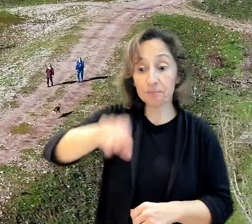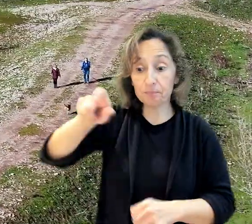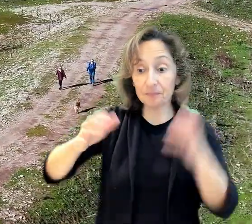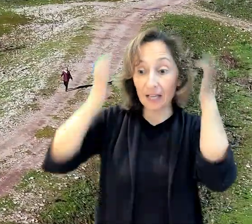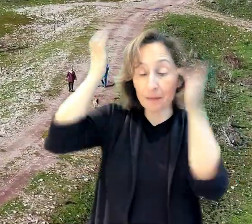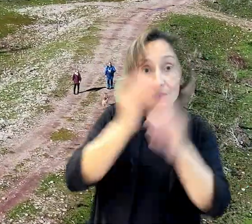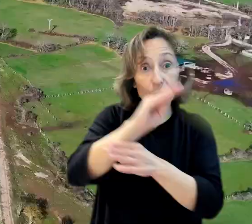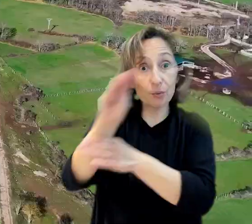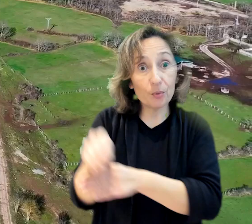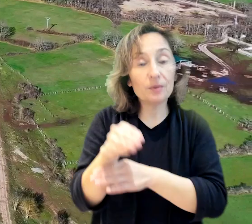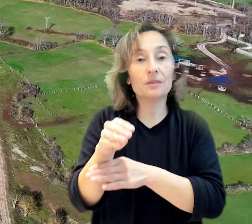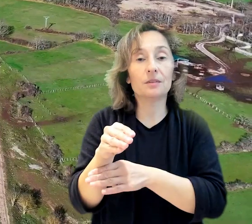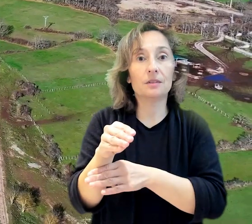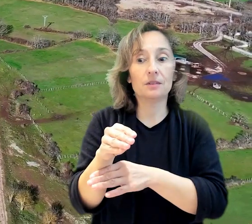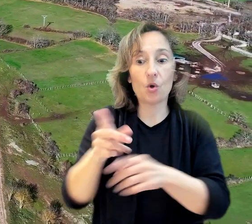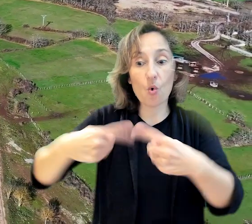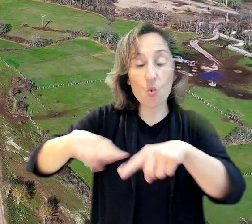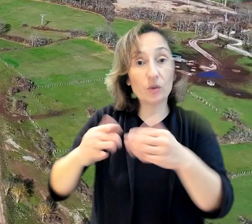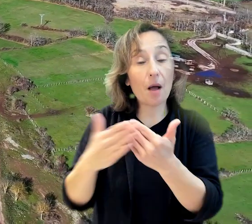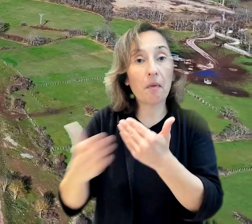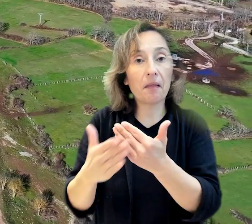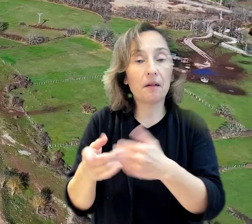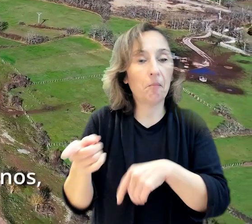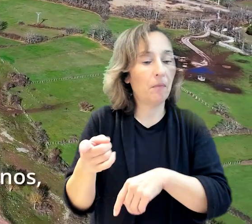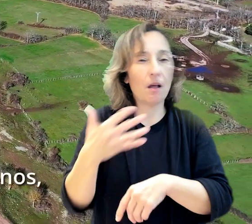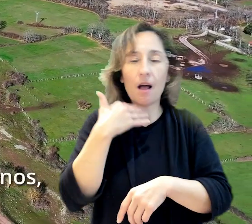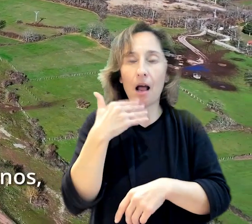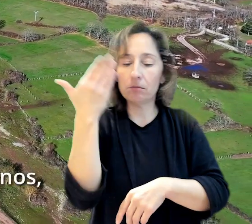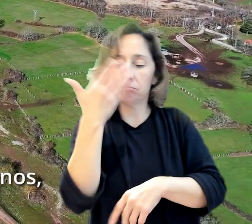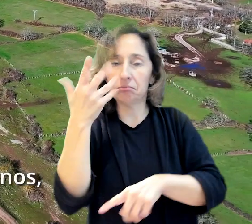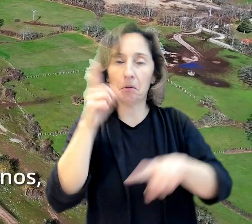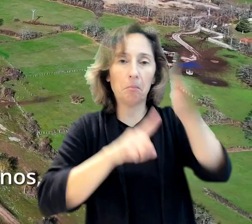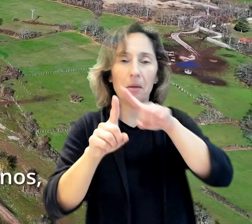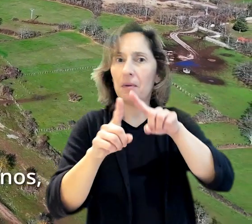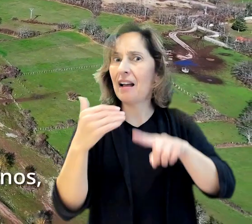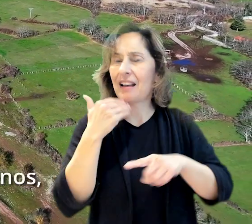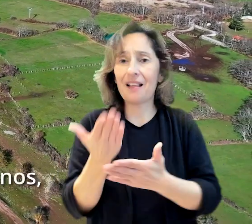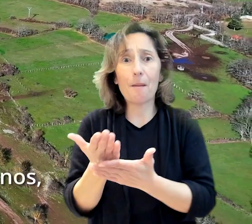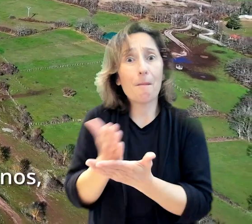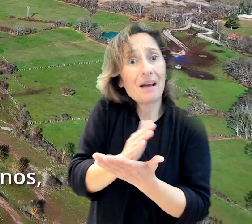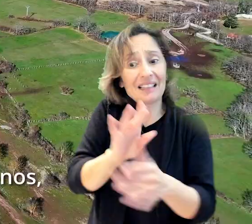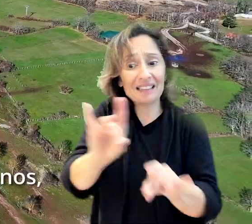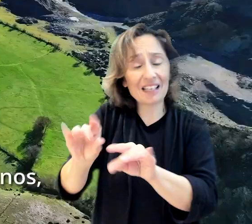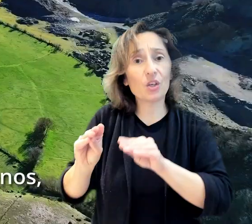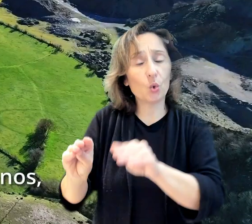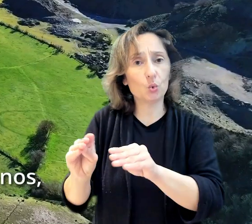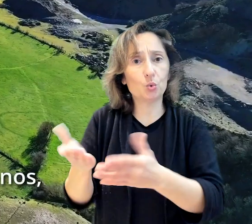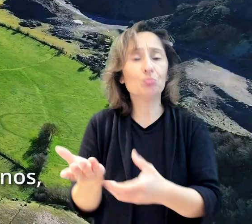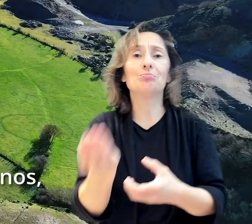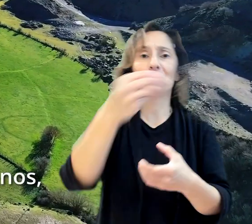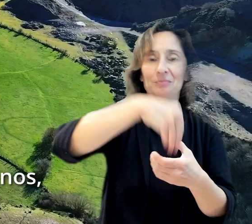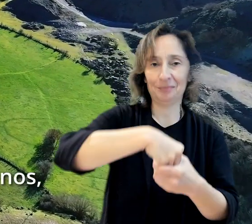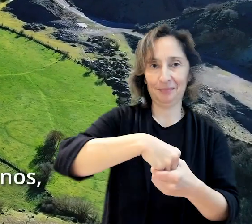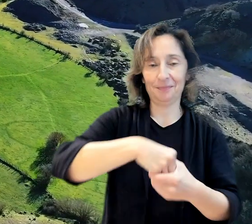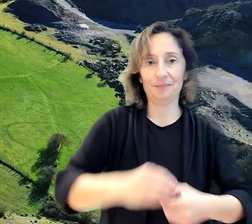Los paisanos, los ganaderos, la Junta Vecinal, no ha tenido ninguna reticencia en añadir parte de